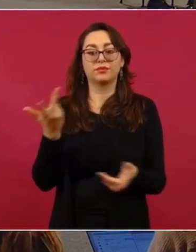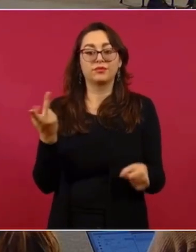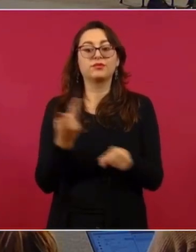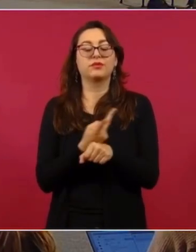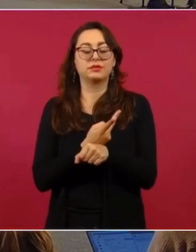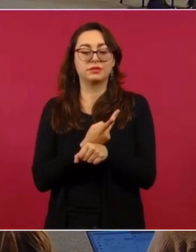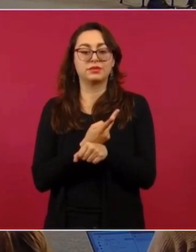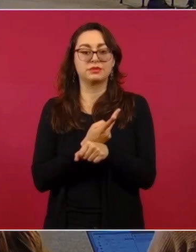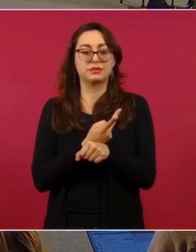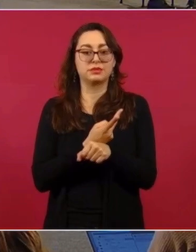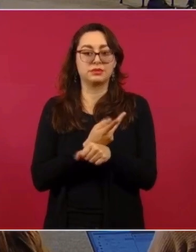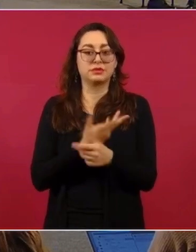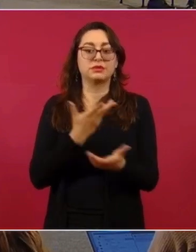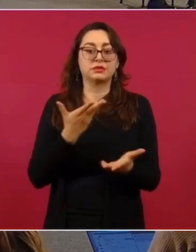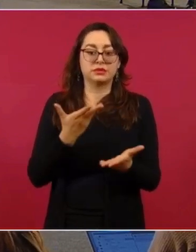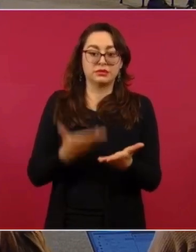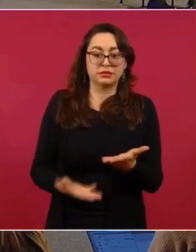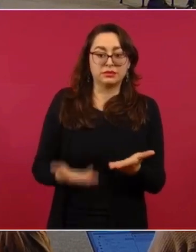especial,